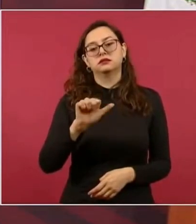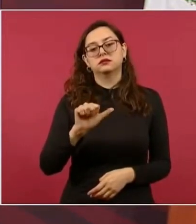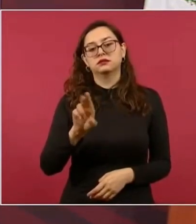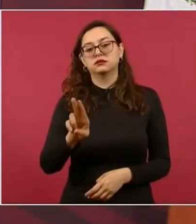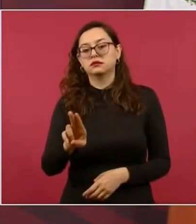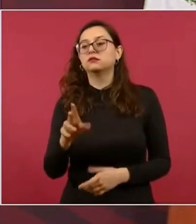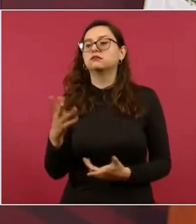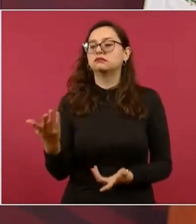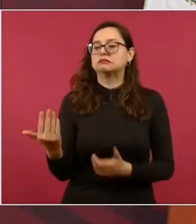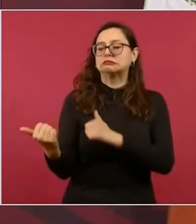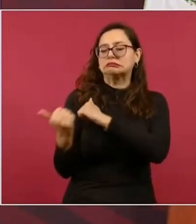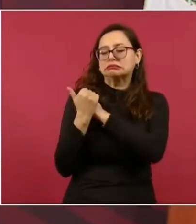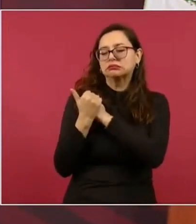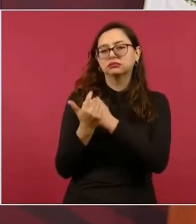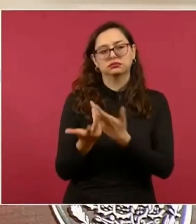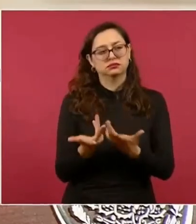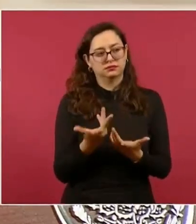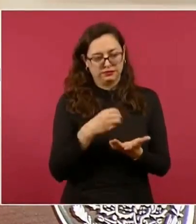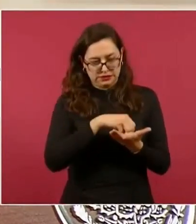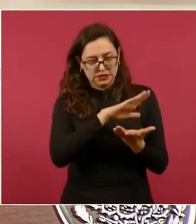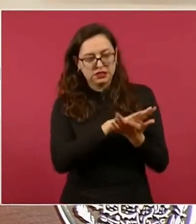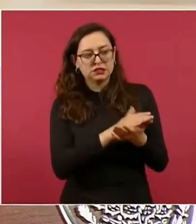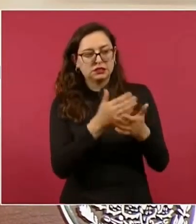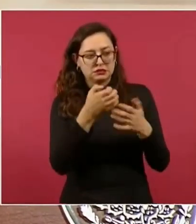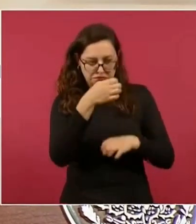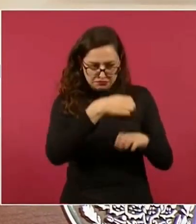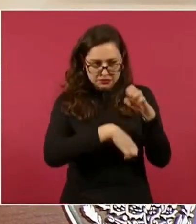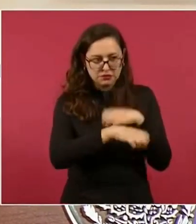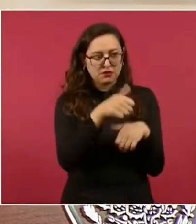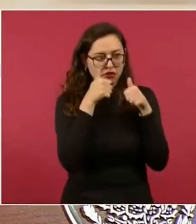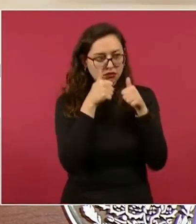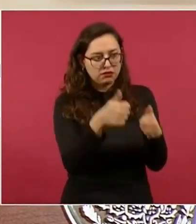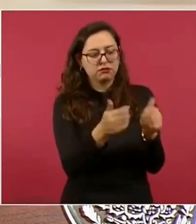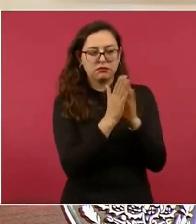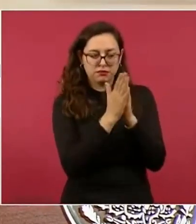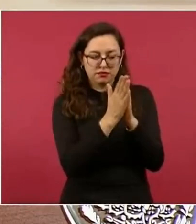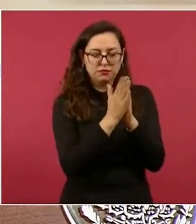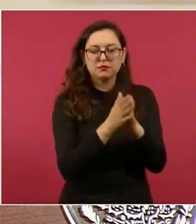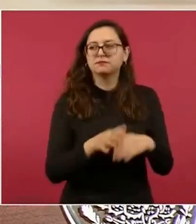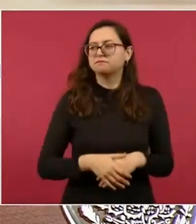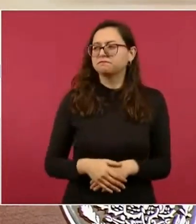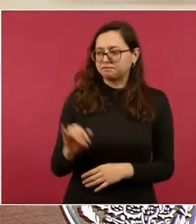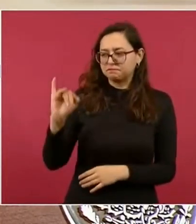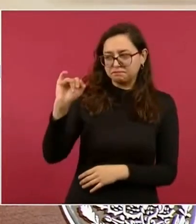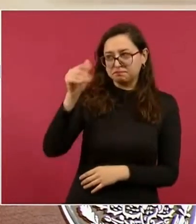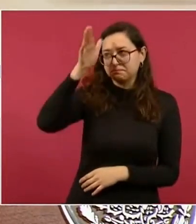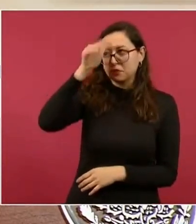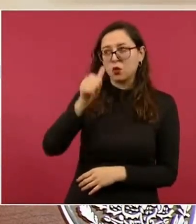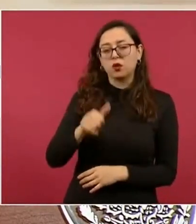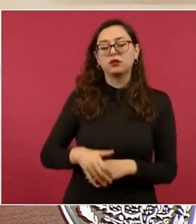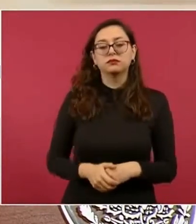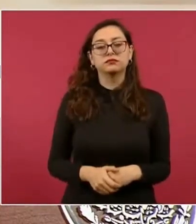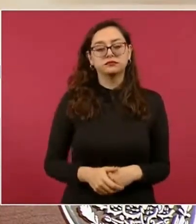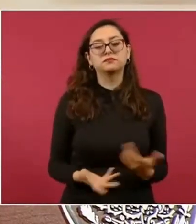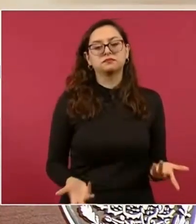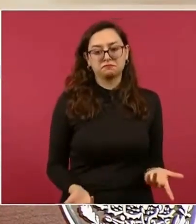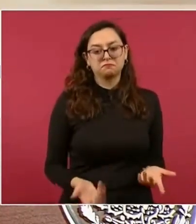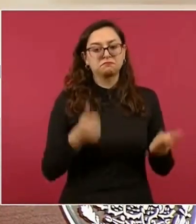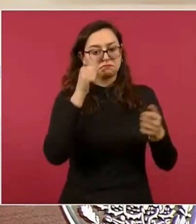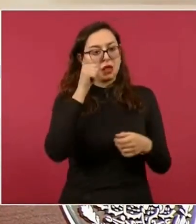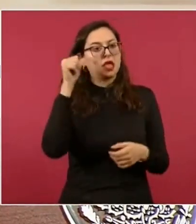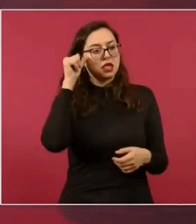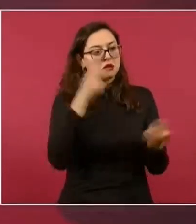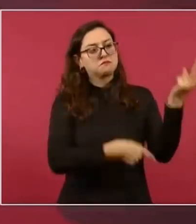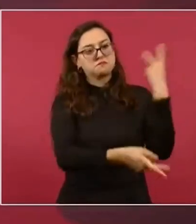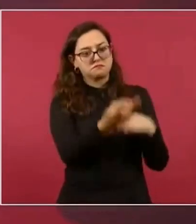atendíamos y personalmente con el Gabinete Económico atendimos